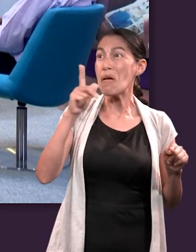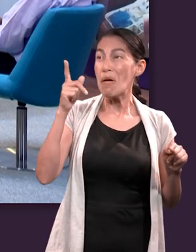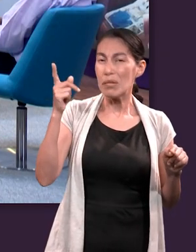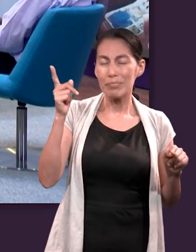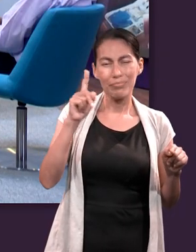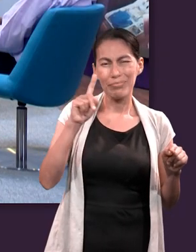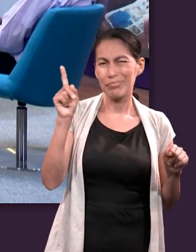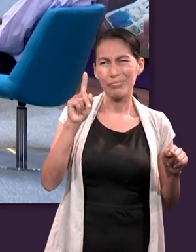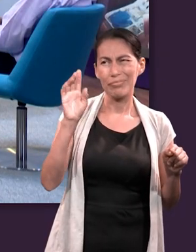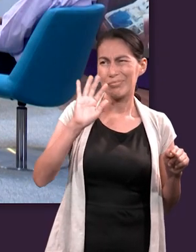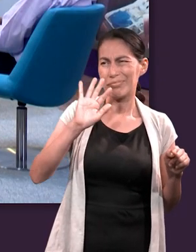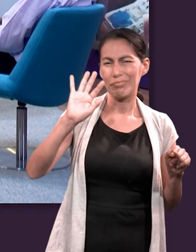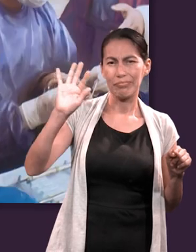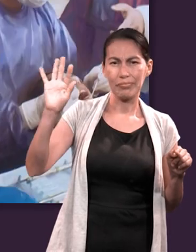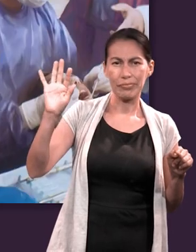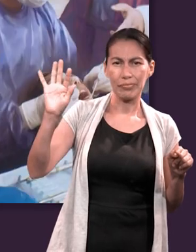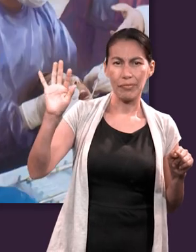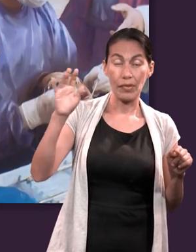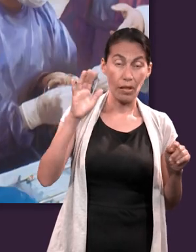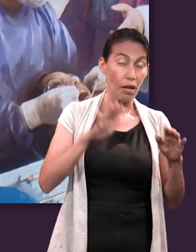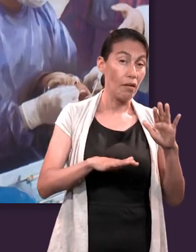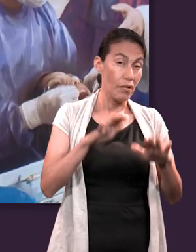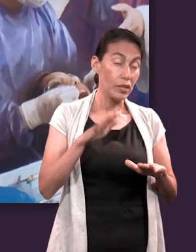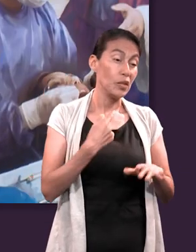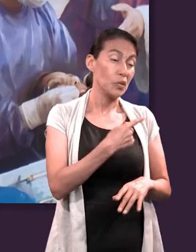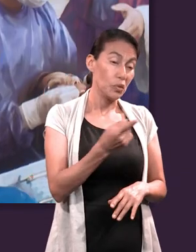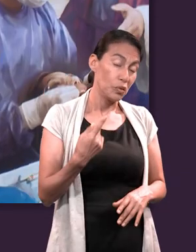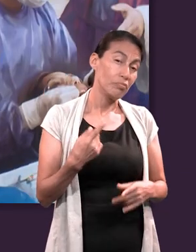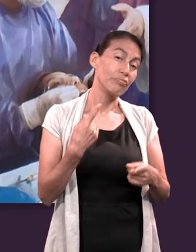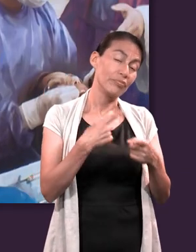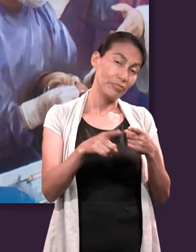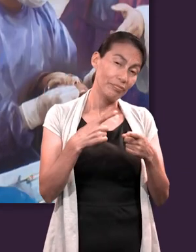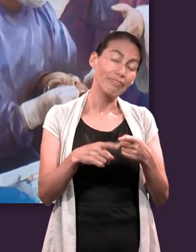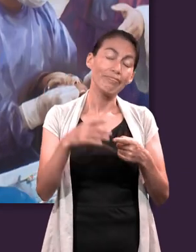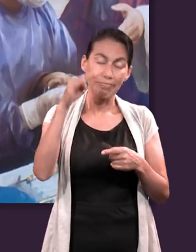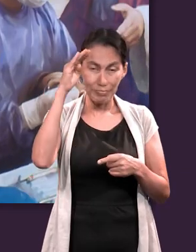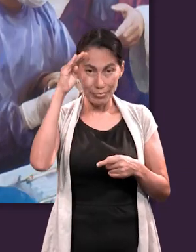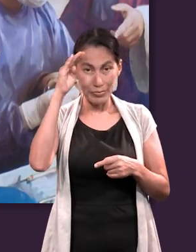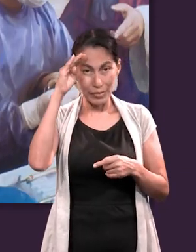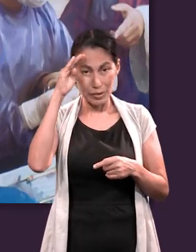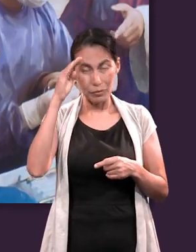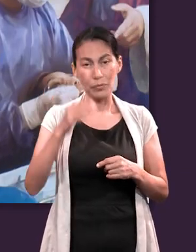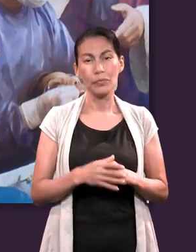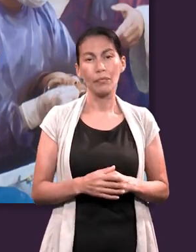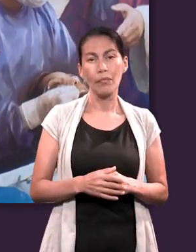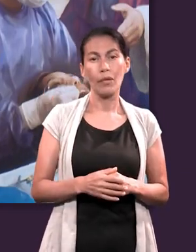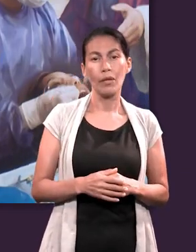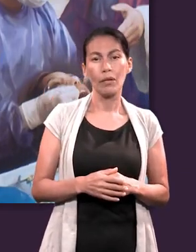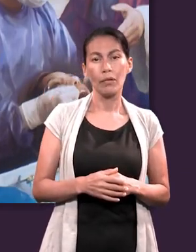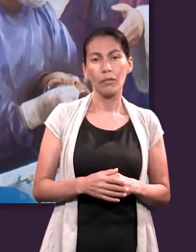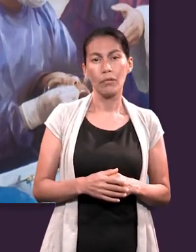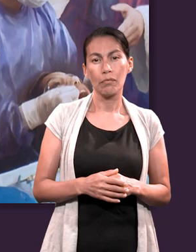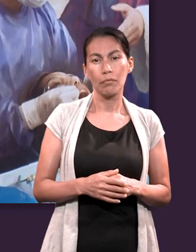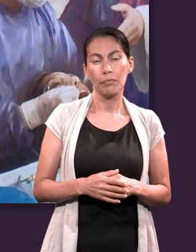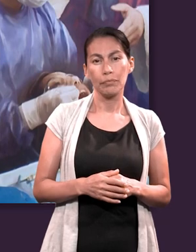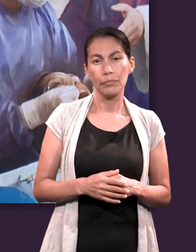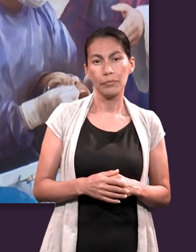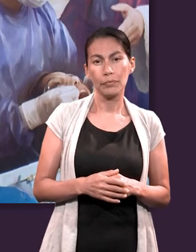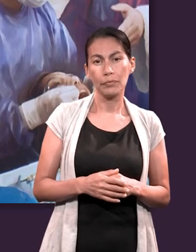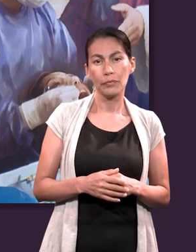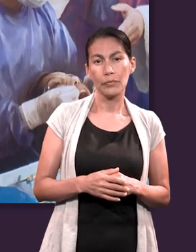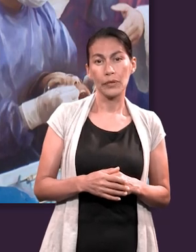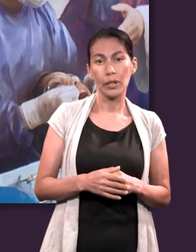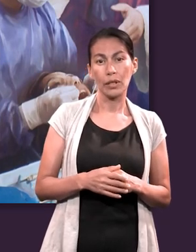a día podemos tener diferentes evidencias presentadas desde diferentes matices para creer entonces que